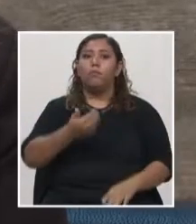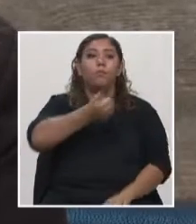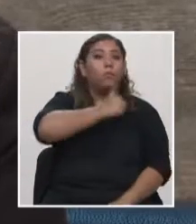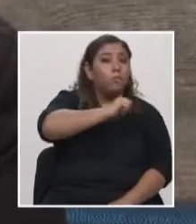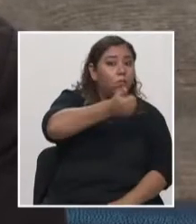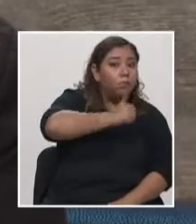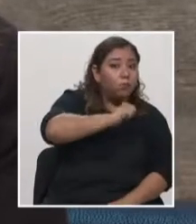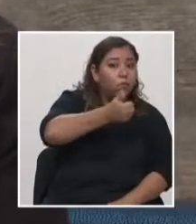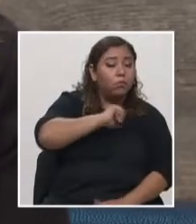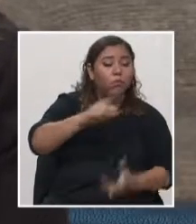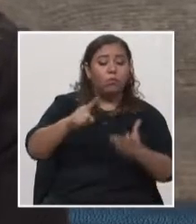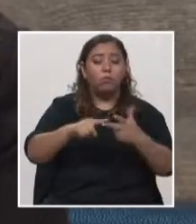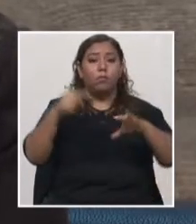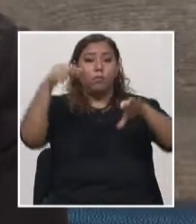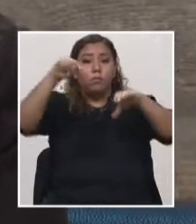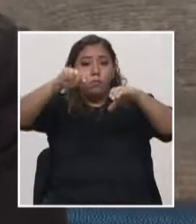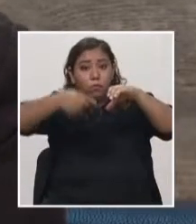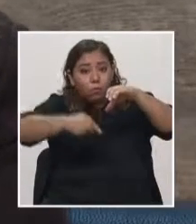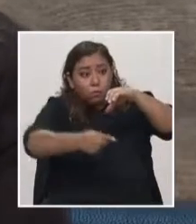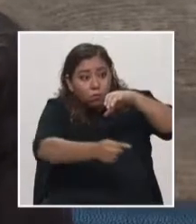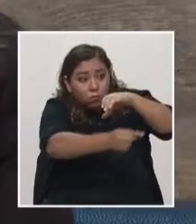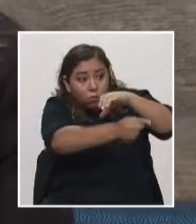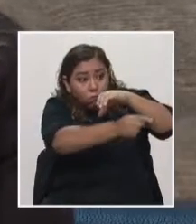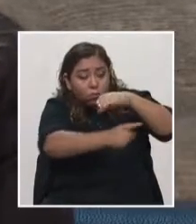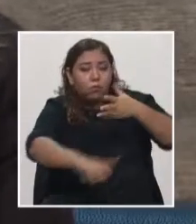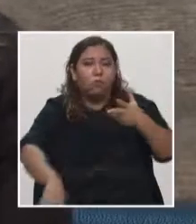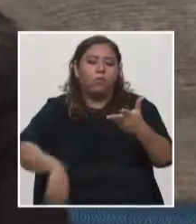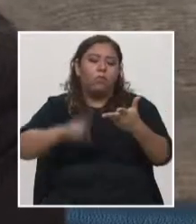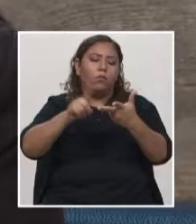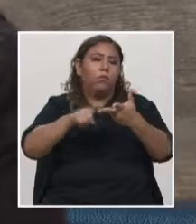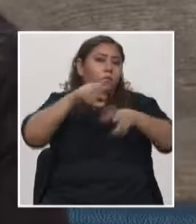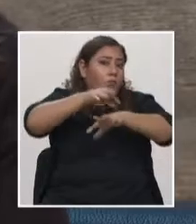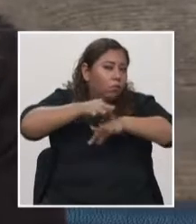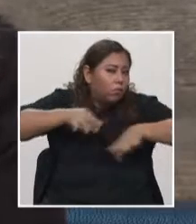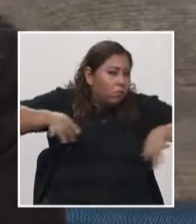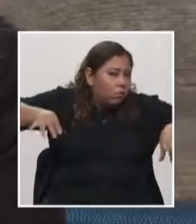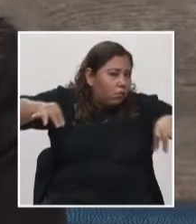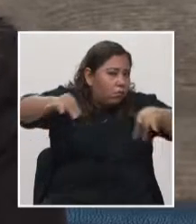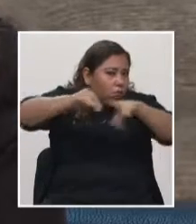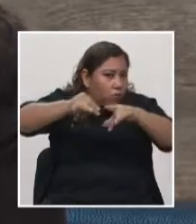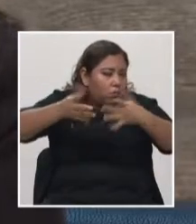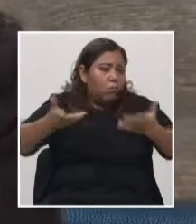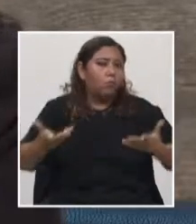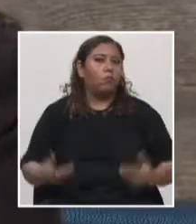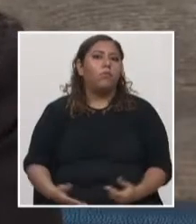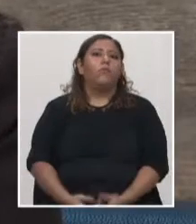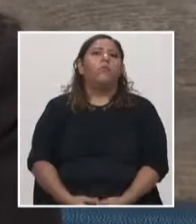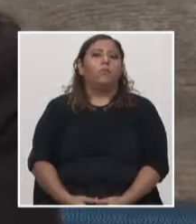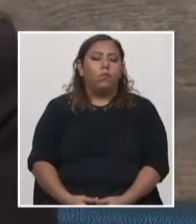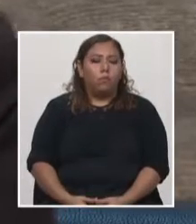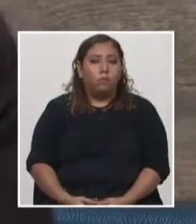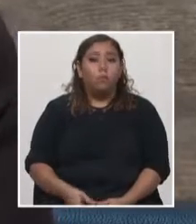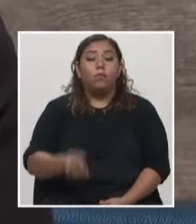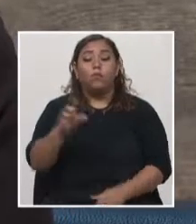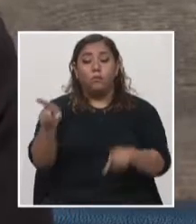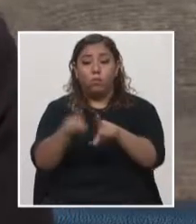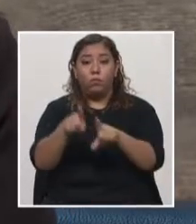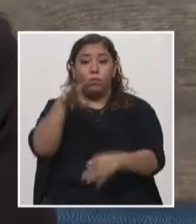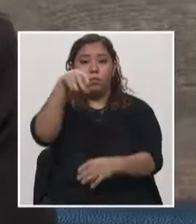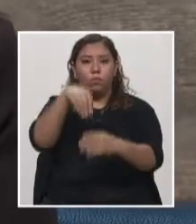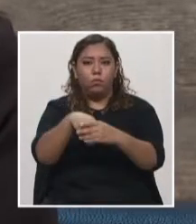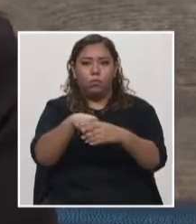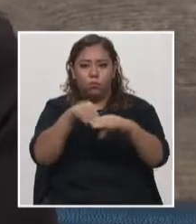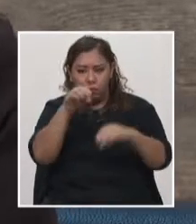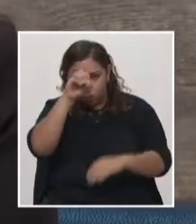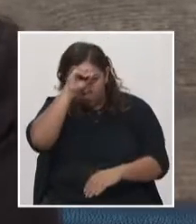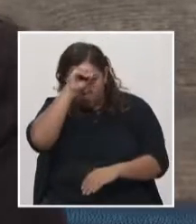lo que es cuevas también, es diferentes ramas dentro de las cuales está la minería que también se desarrolla